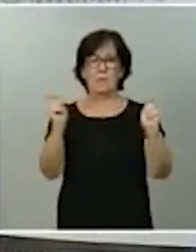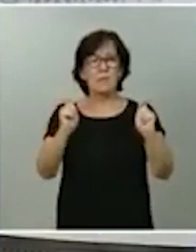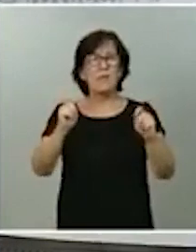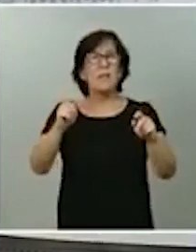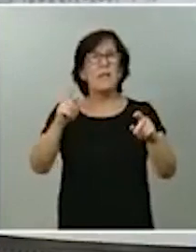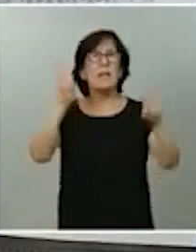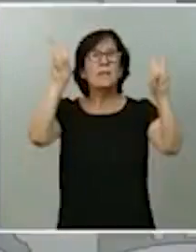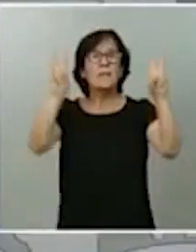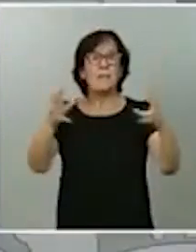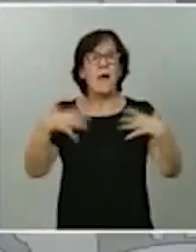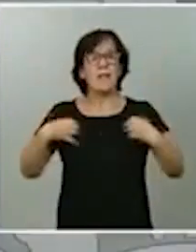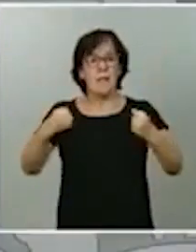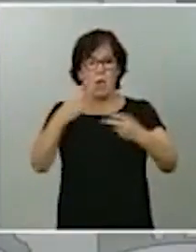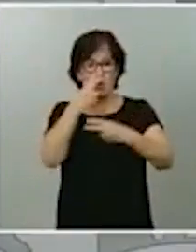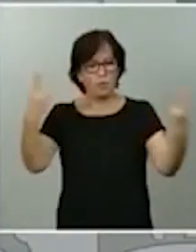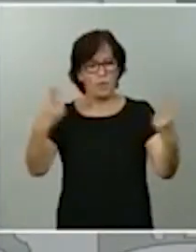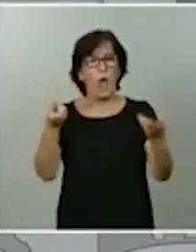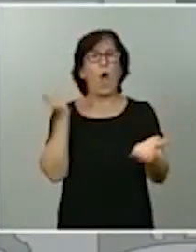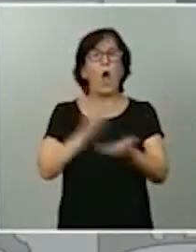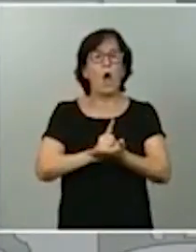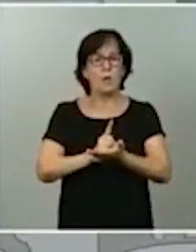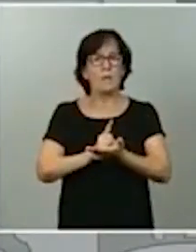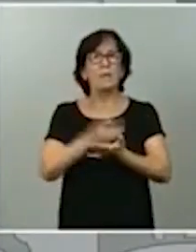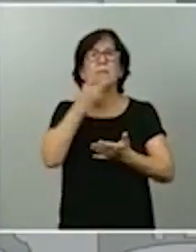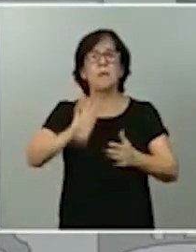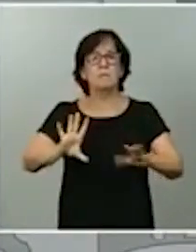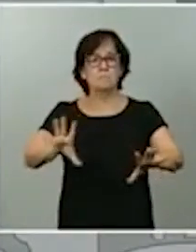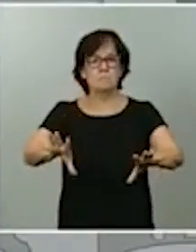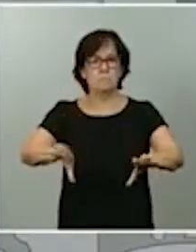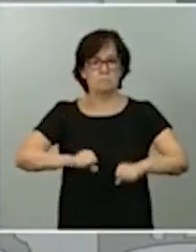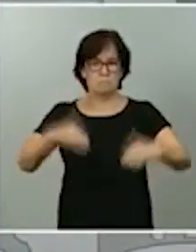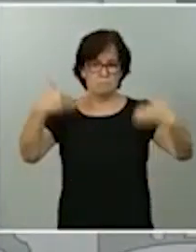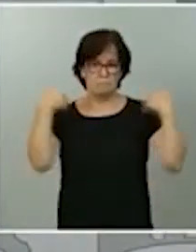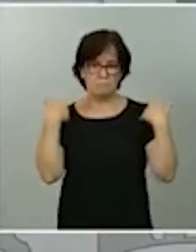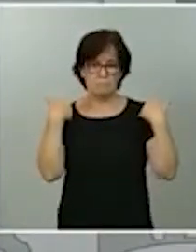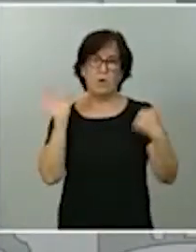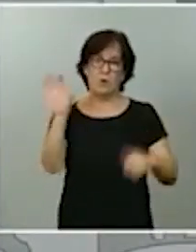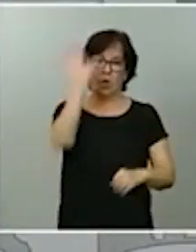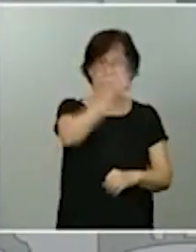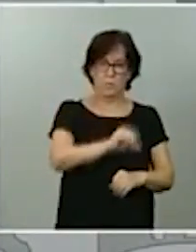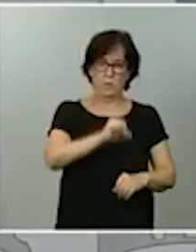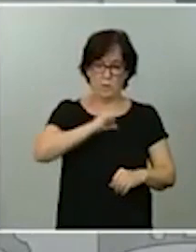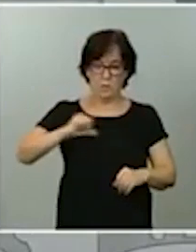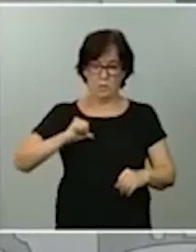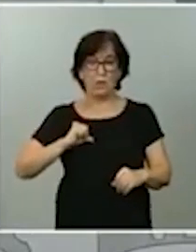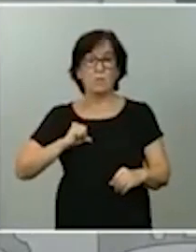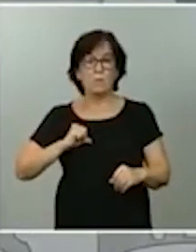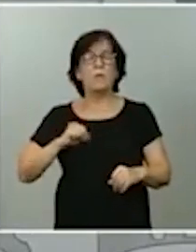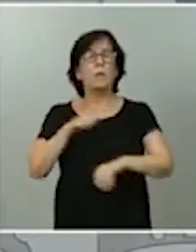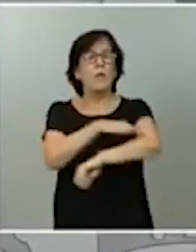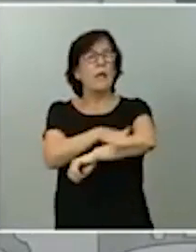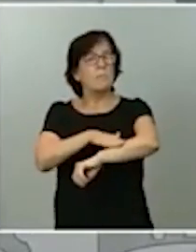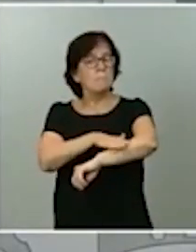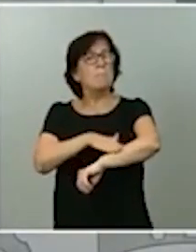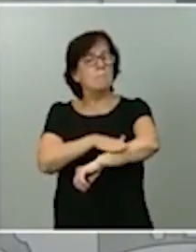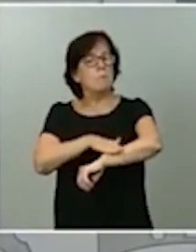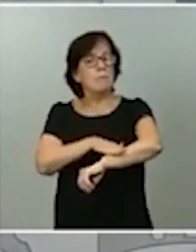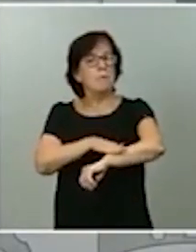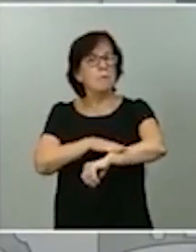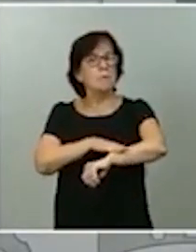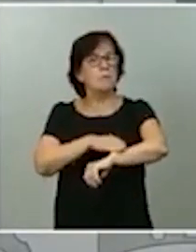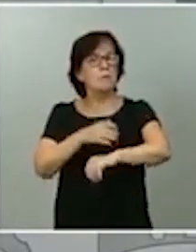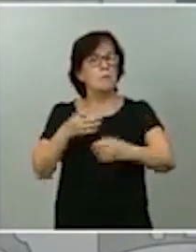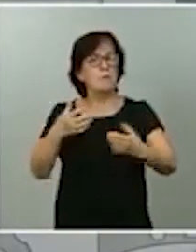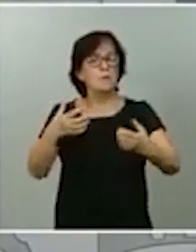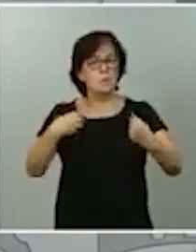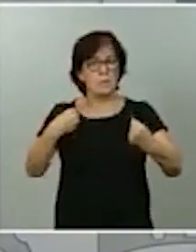volvieron a estar lideradas por las comunidades autónomas. No obstante, el Ministerio de Sanidad, la figura del